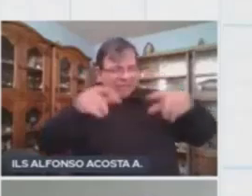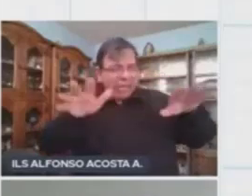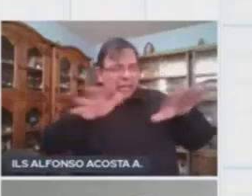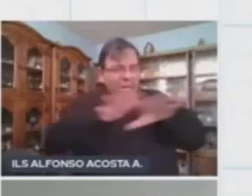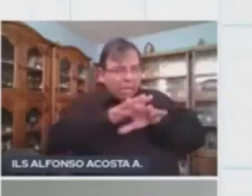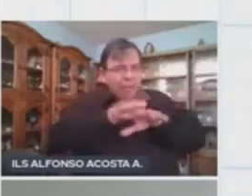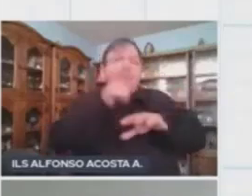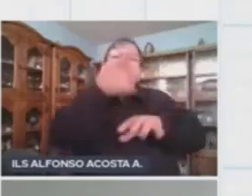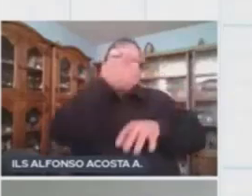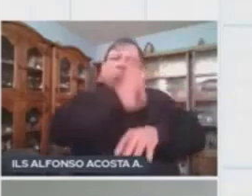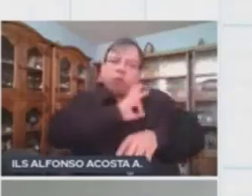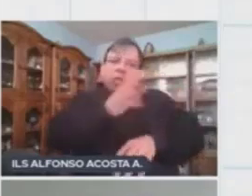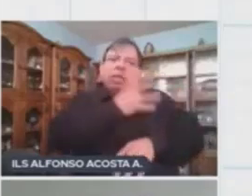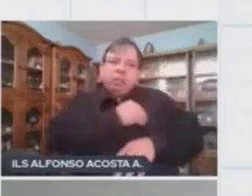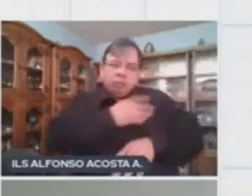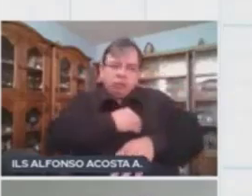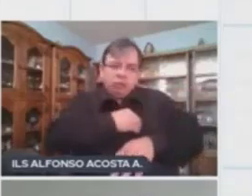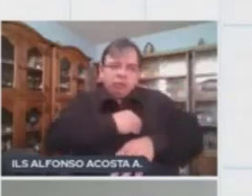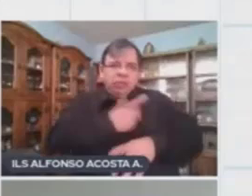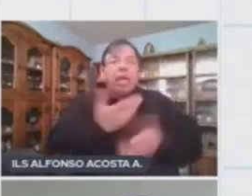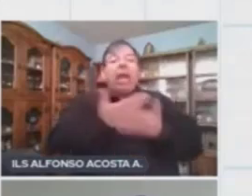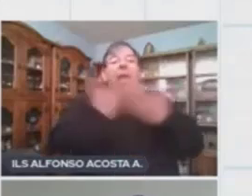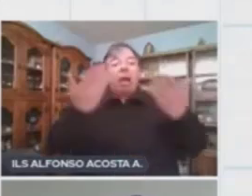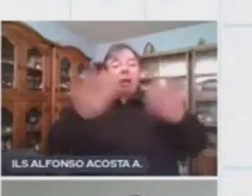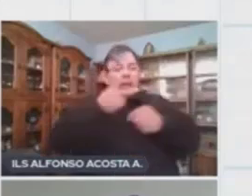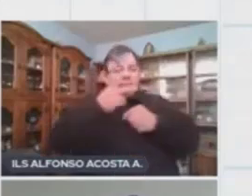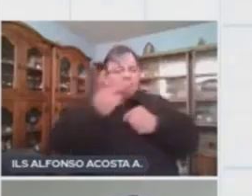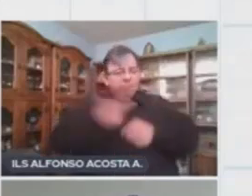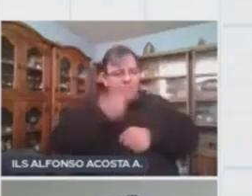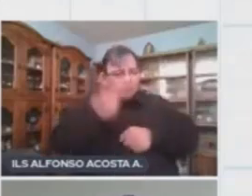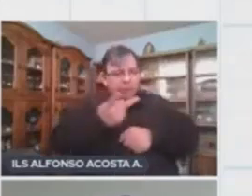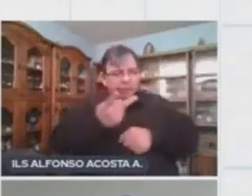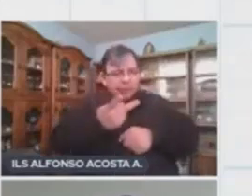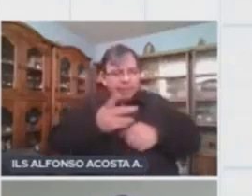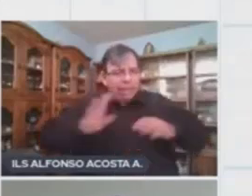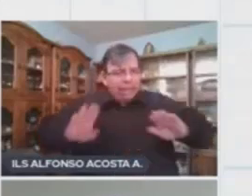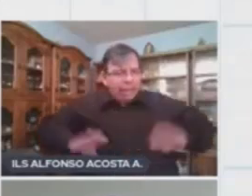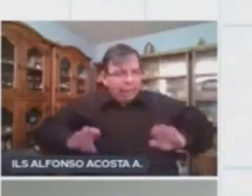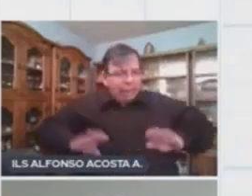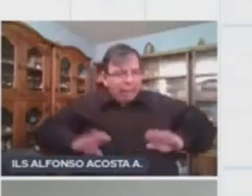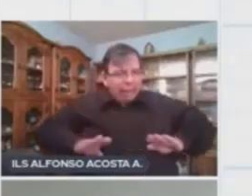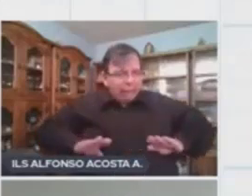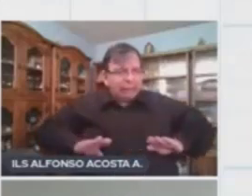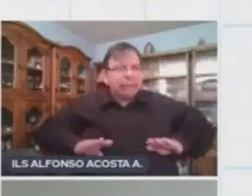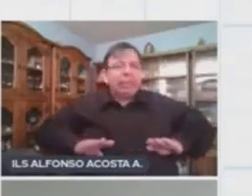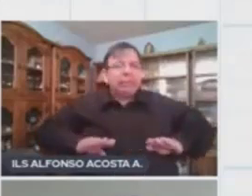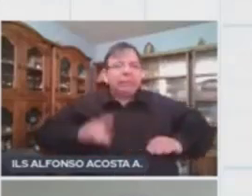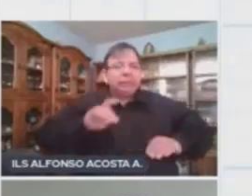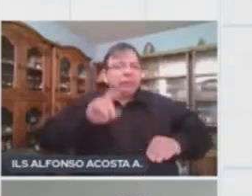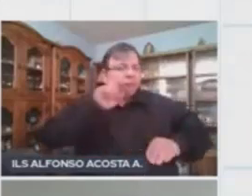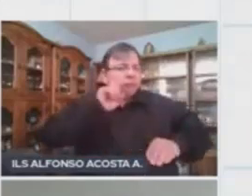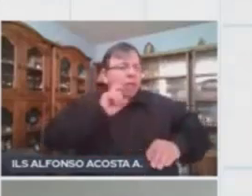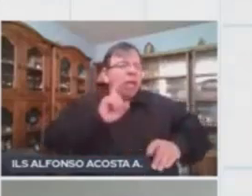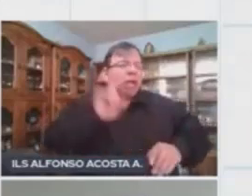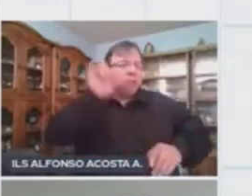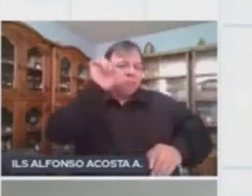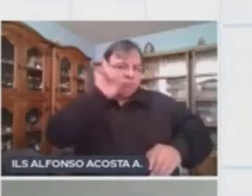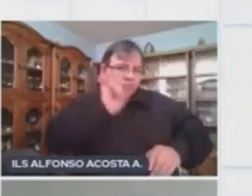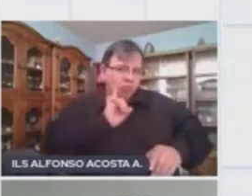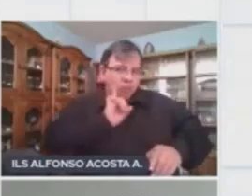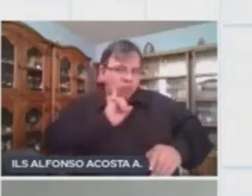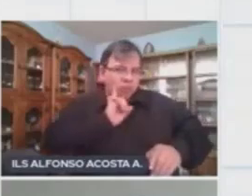específicamente por las características sexuales secundarias femeninas y nos dan